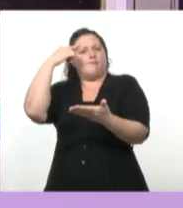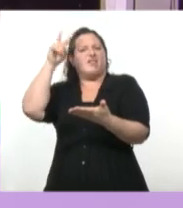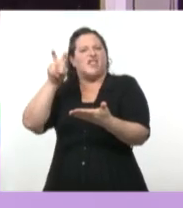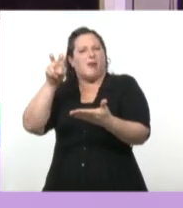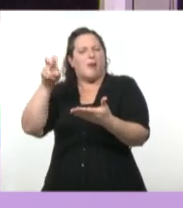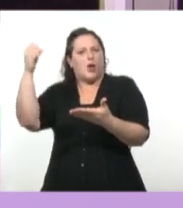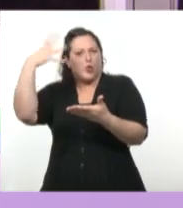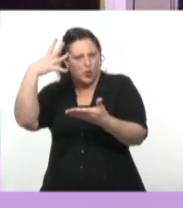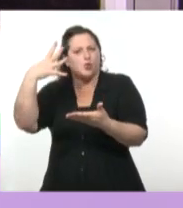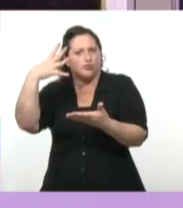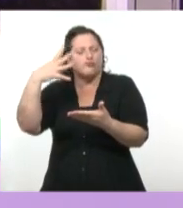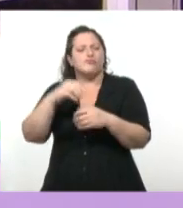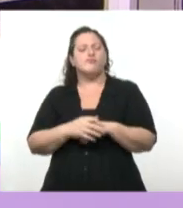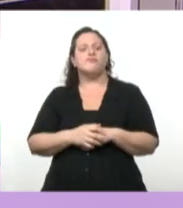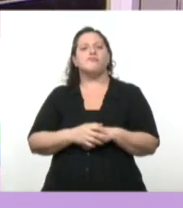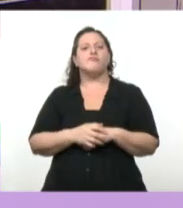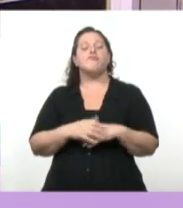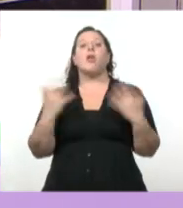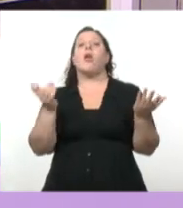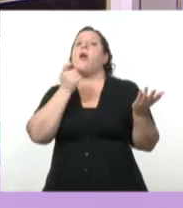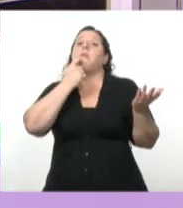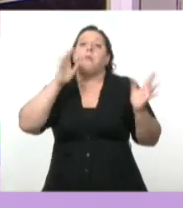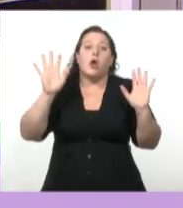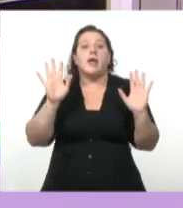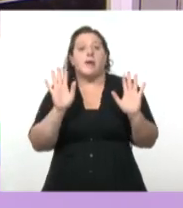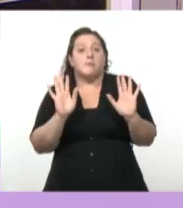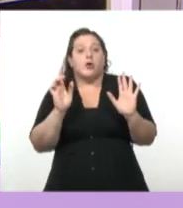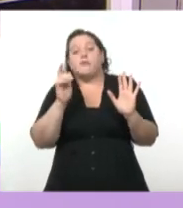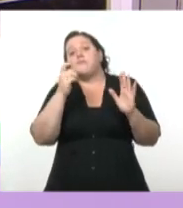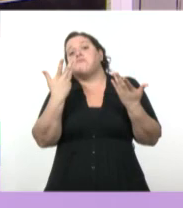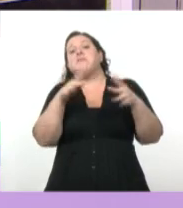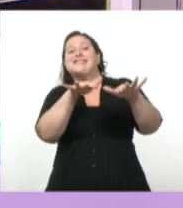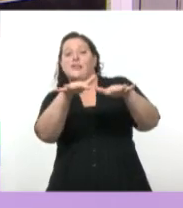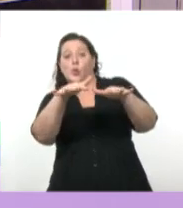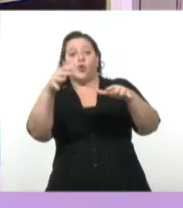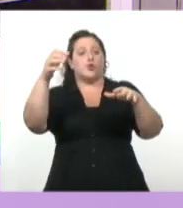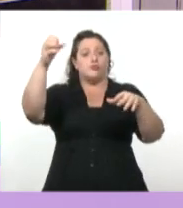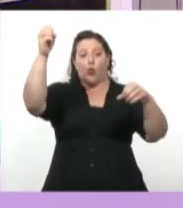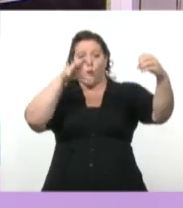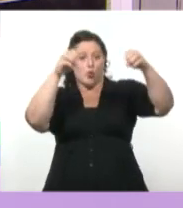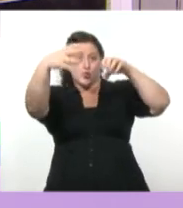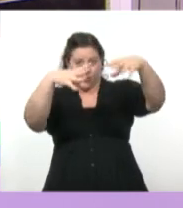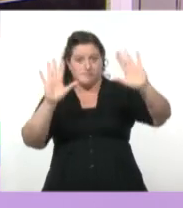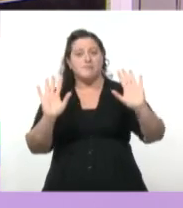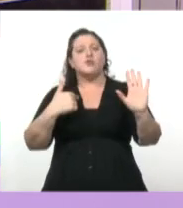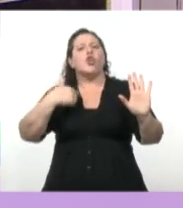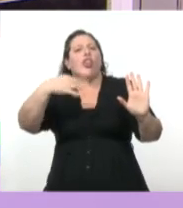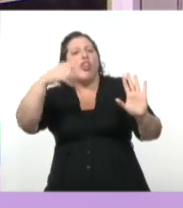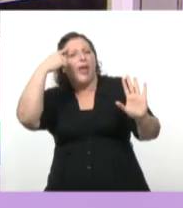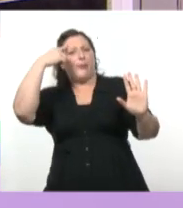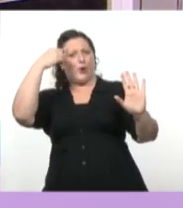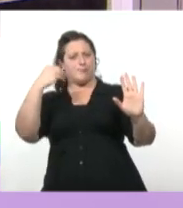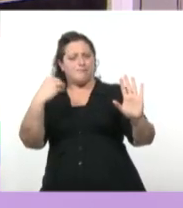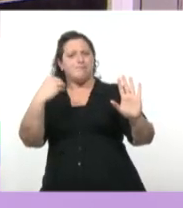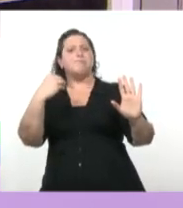pienso en una situación de luz, lo que tengo que tener en cuenta es que sea